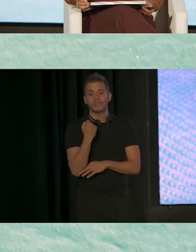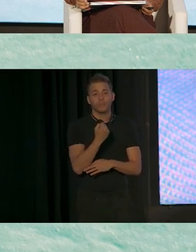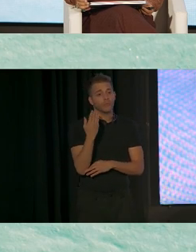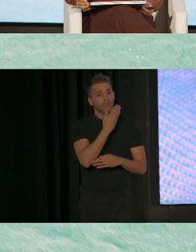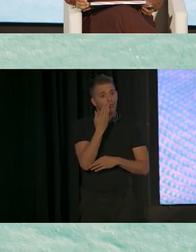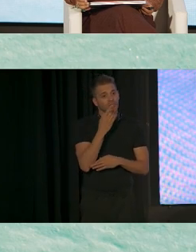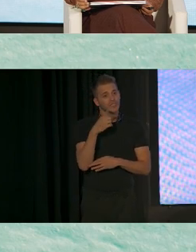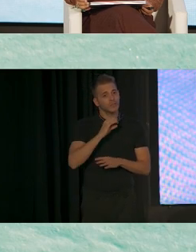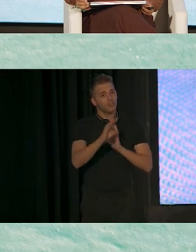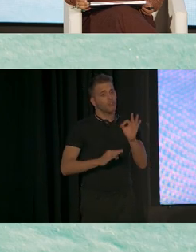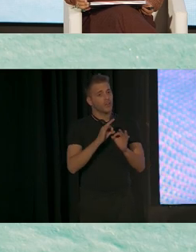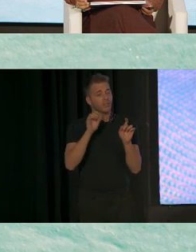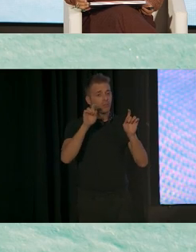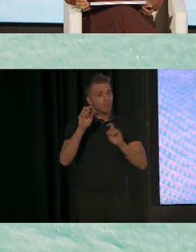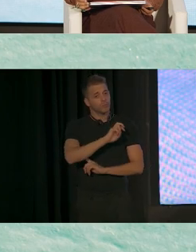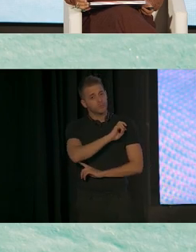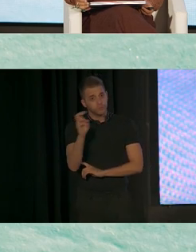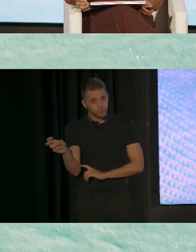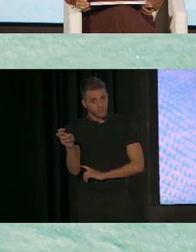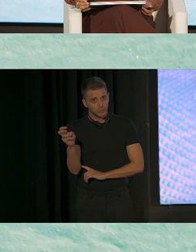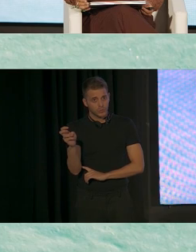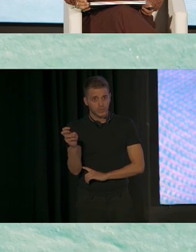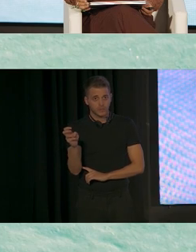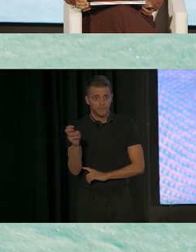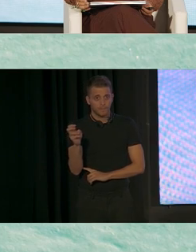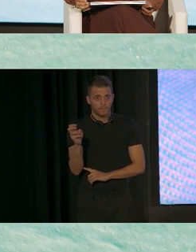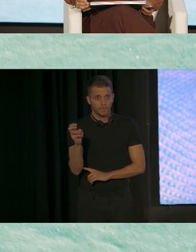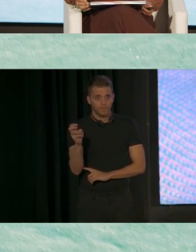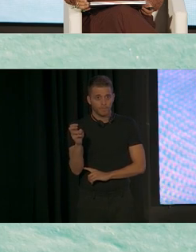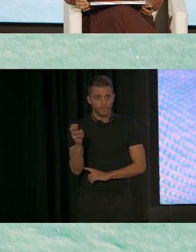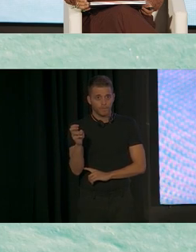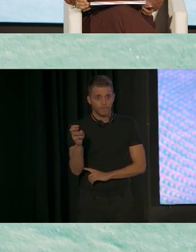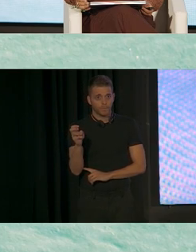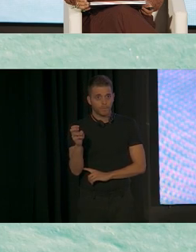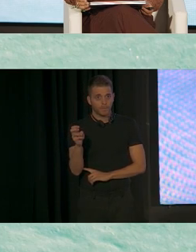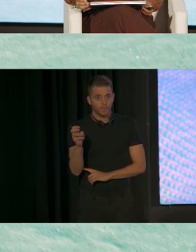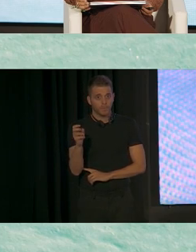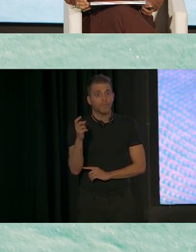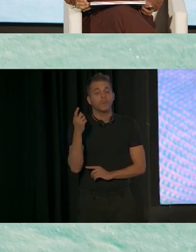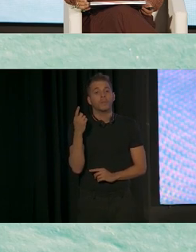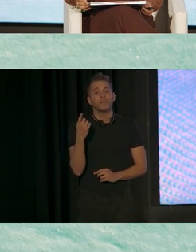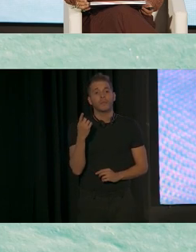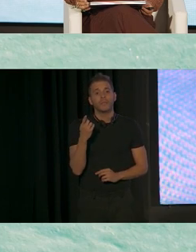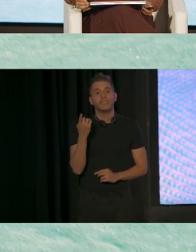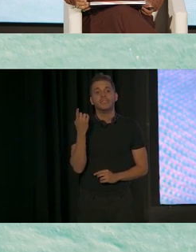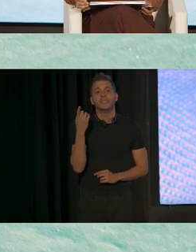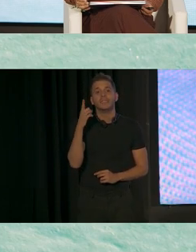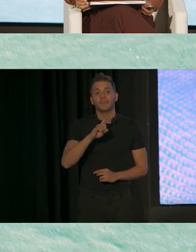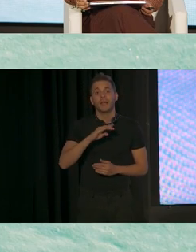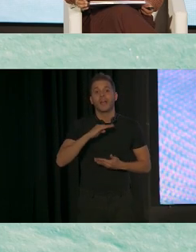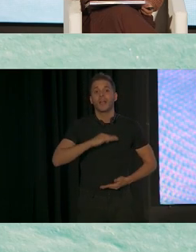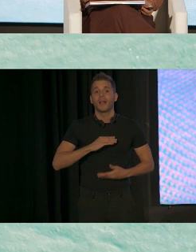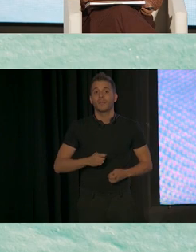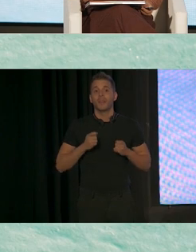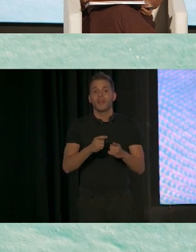a otras organizaciones educativas, incluyendo la capitación y el